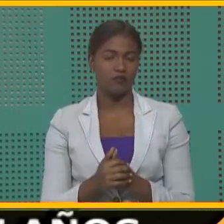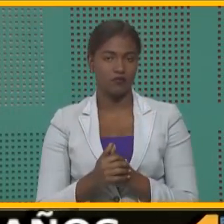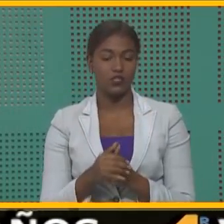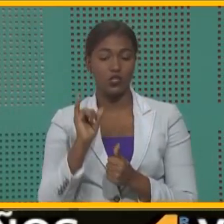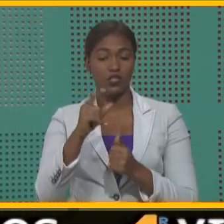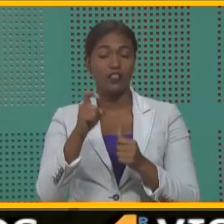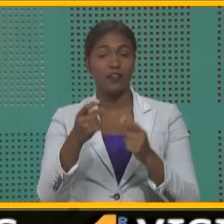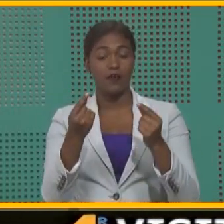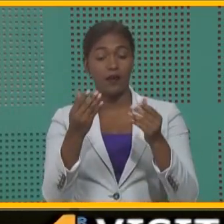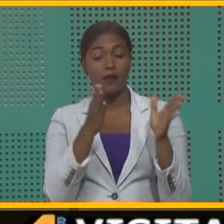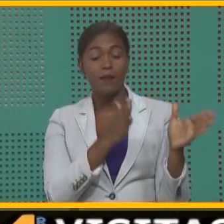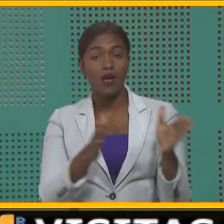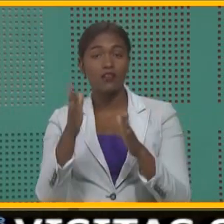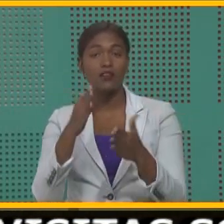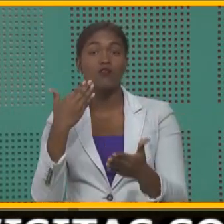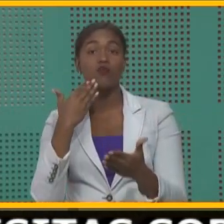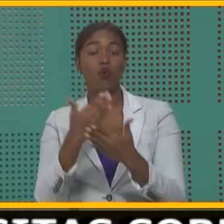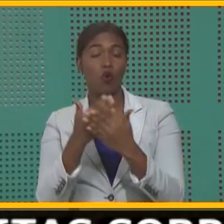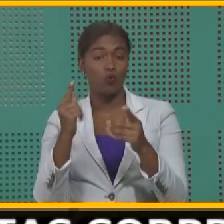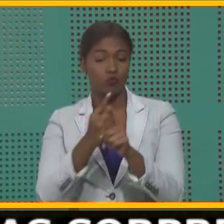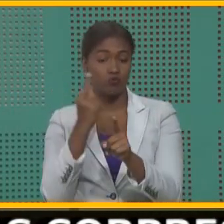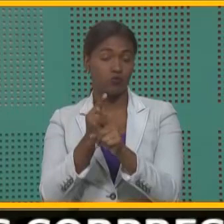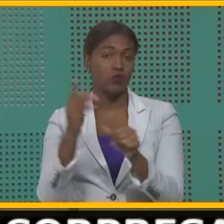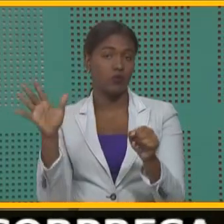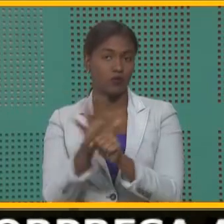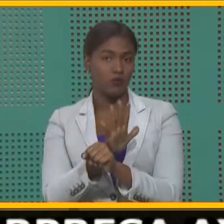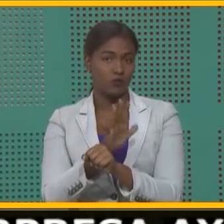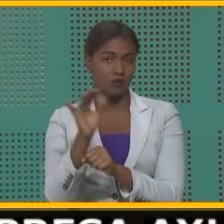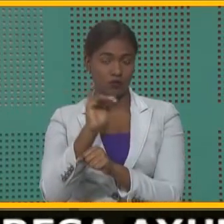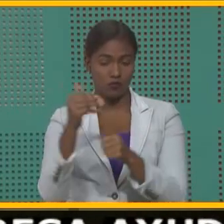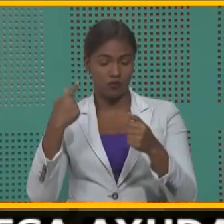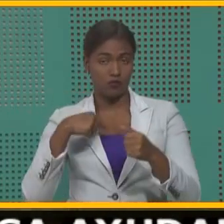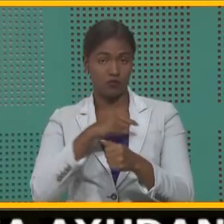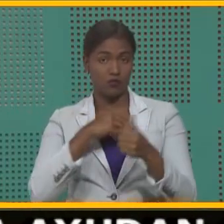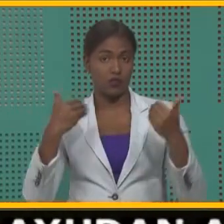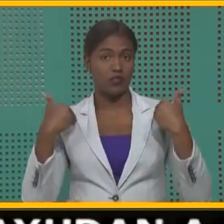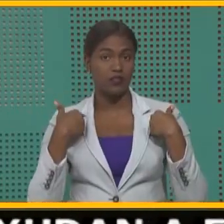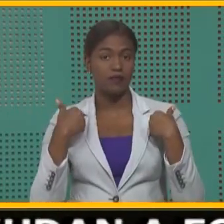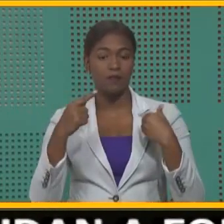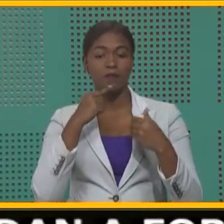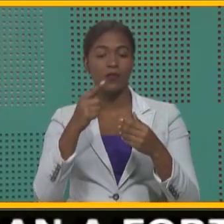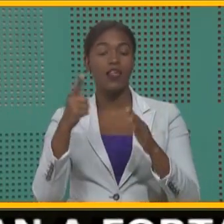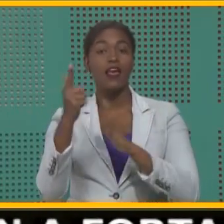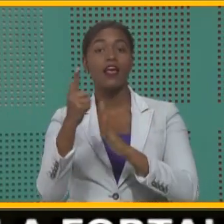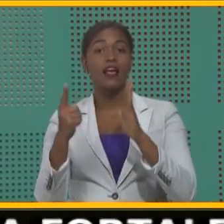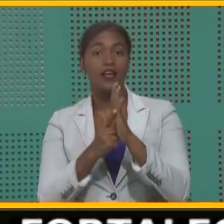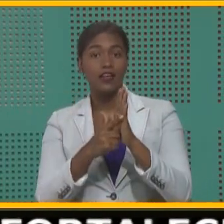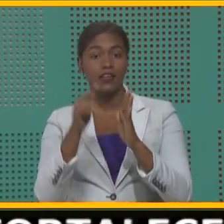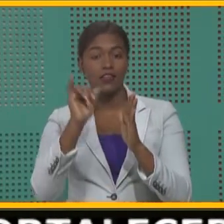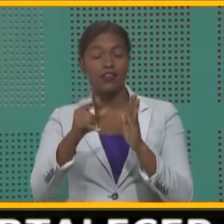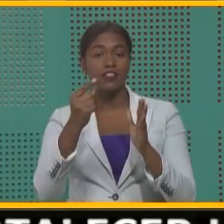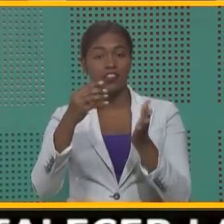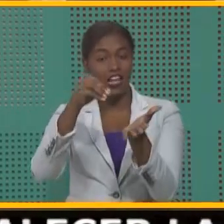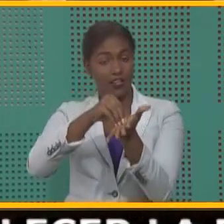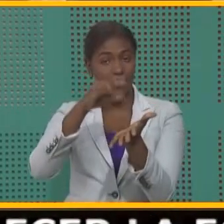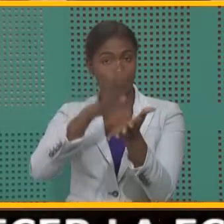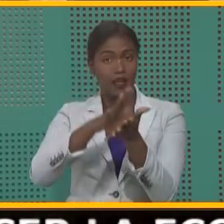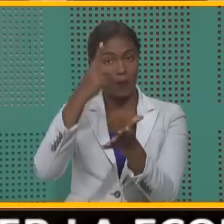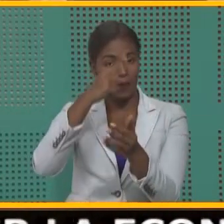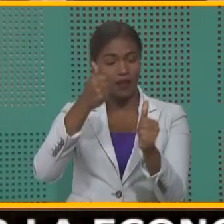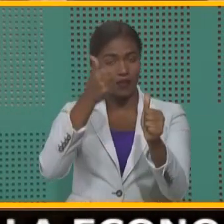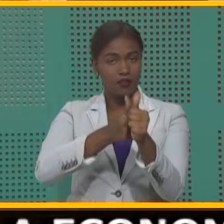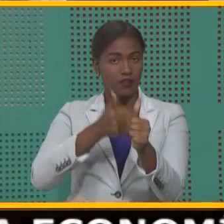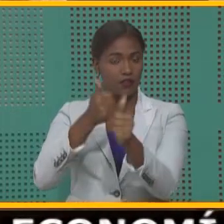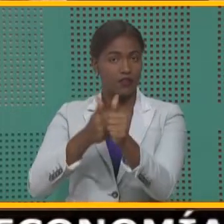de calidad con esas empresas. Totalmente, totalmente. Nosotros tenemos la regulación desde su registro para cada,